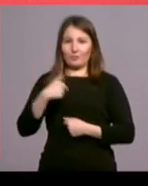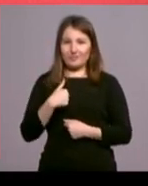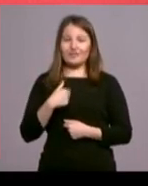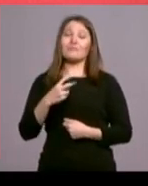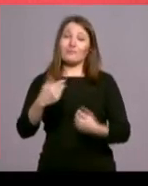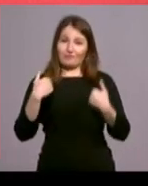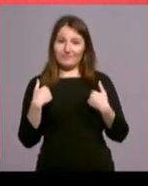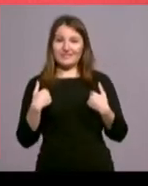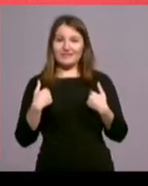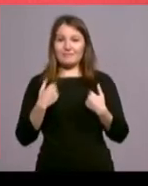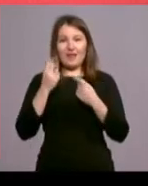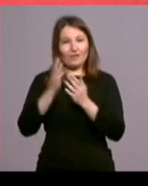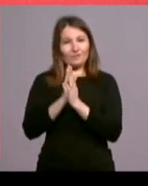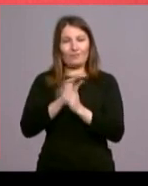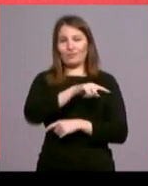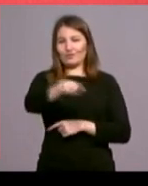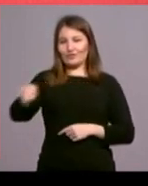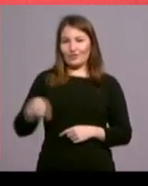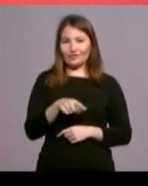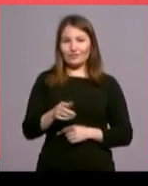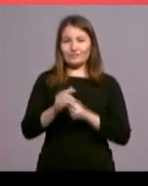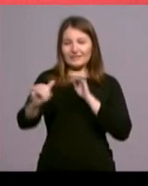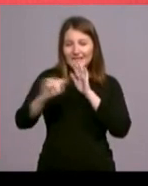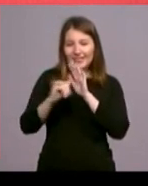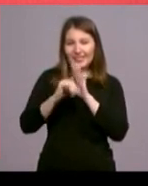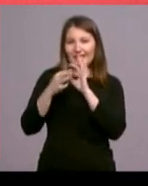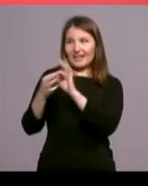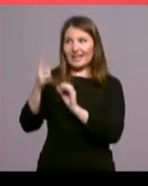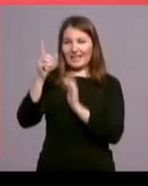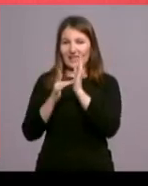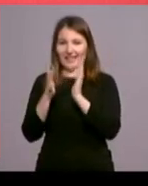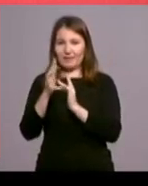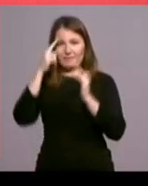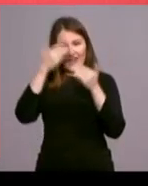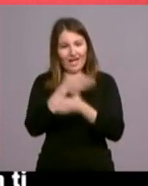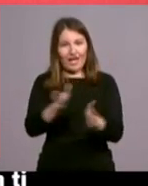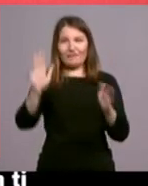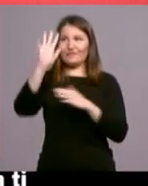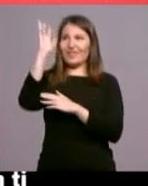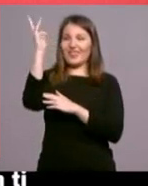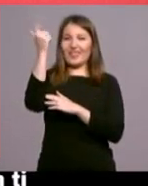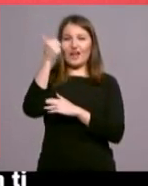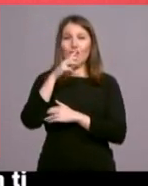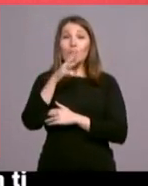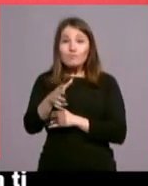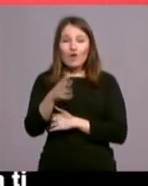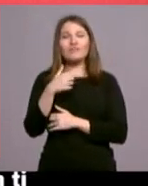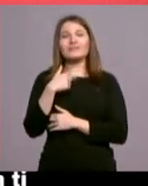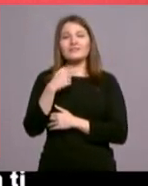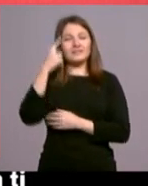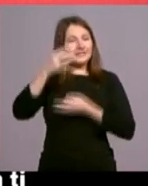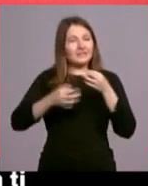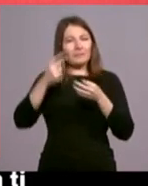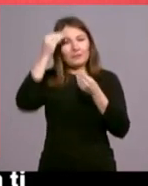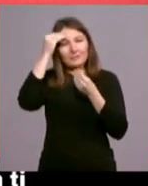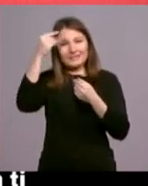por mí. Para que ruegue por nosotros. Para que esté más cerca de él. Para abrirme las puertas del cielo. Porque no hay un segundo que no piense en